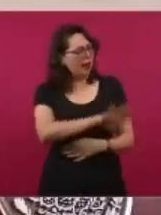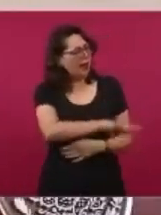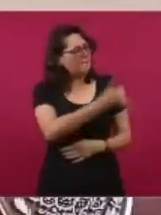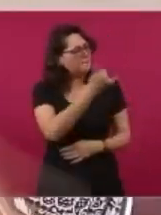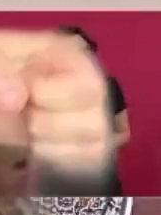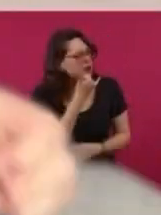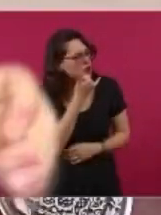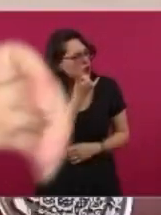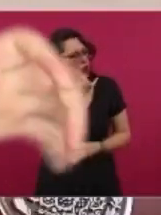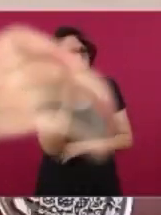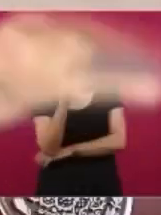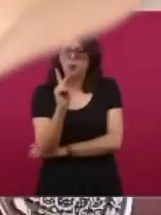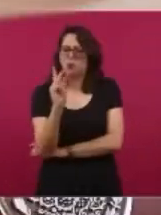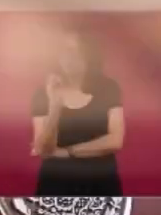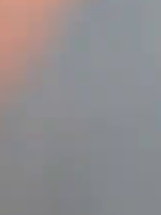más gente sepa la verdad. Nos vemos. Bye.